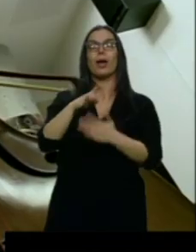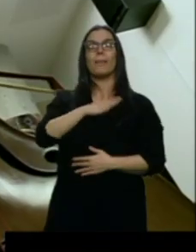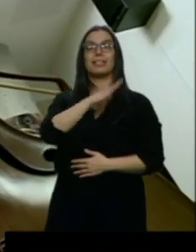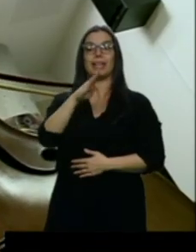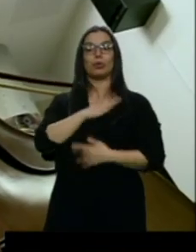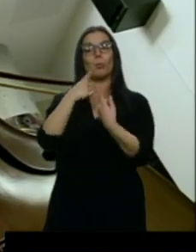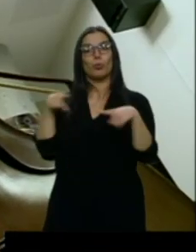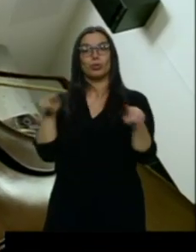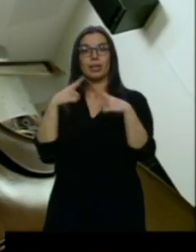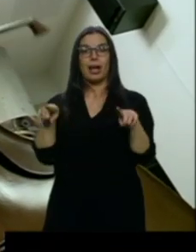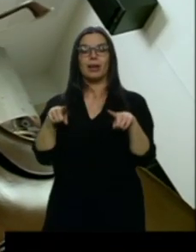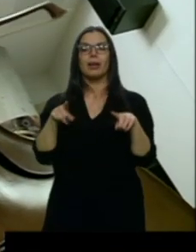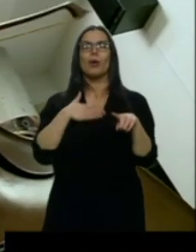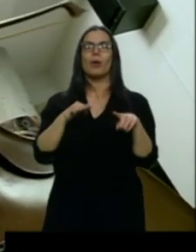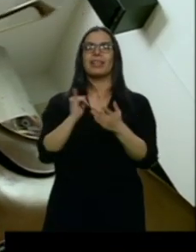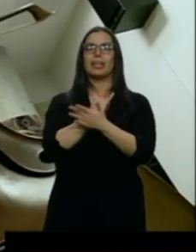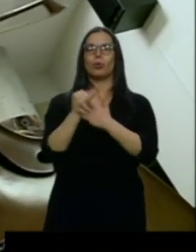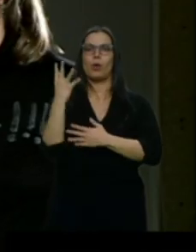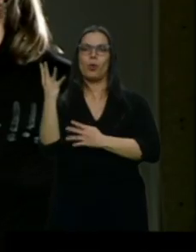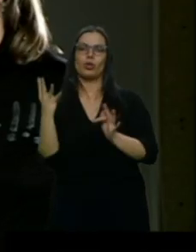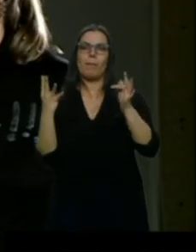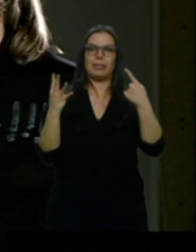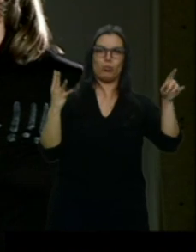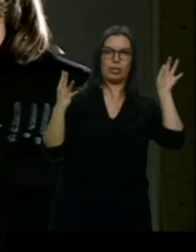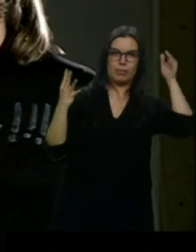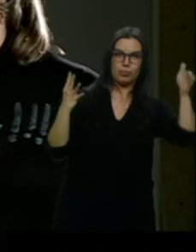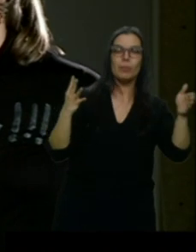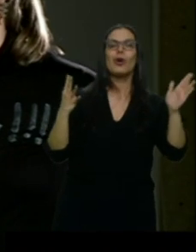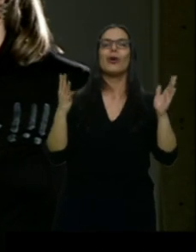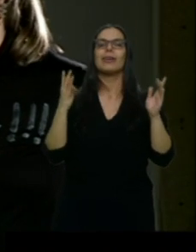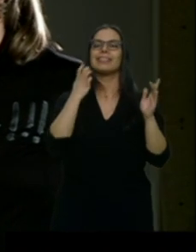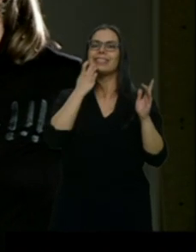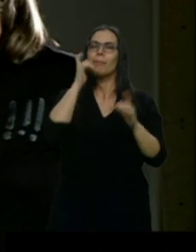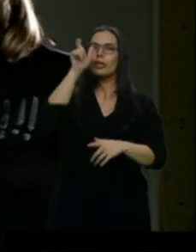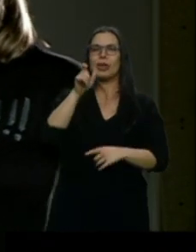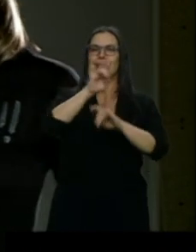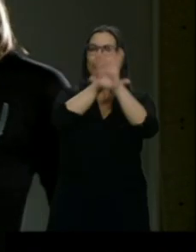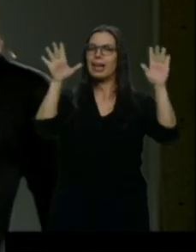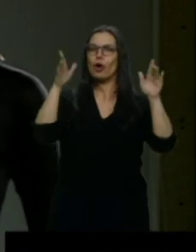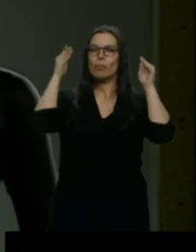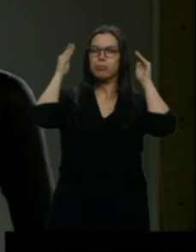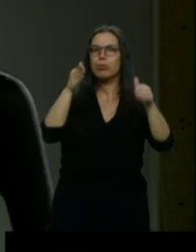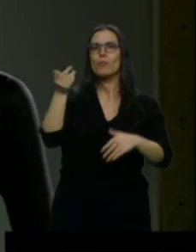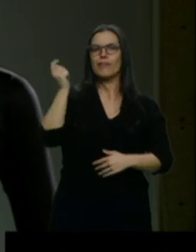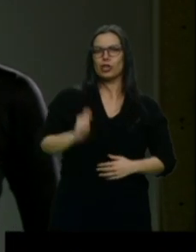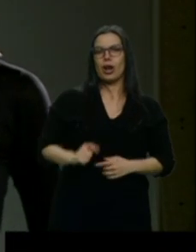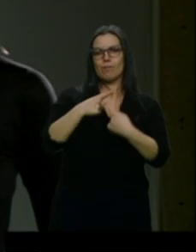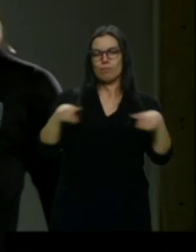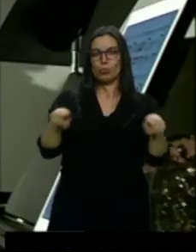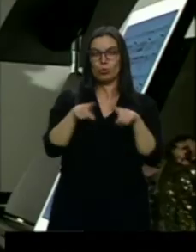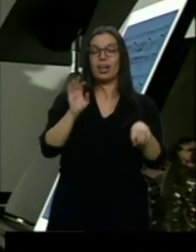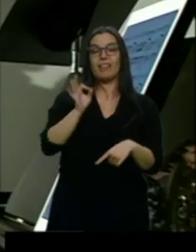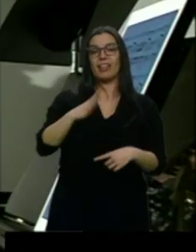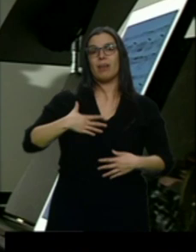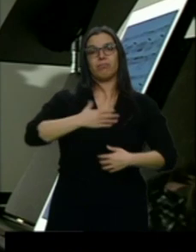asignaturas. Pero claro, esa opción es para gente que tiene muy muy claro que quiere dedicarse a la música y por desgracia, aunque sea un conservatorio profesional, no es el